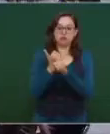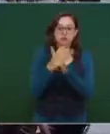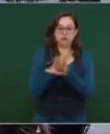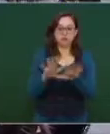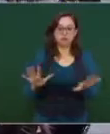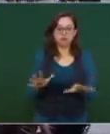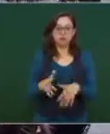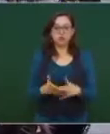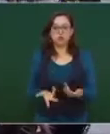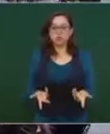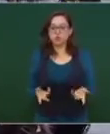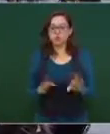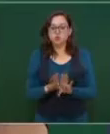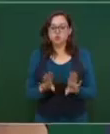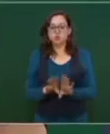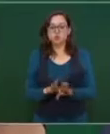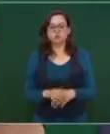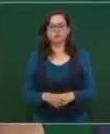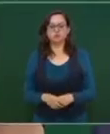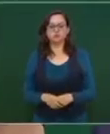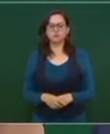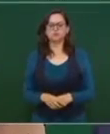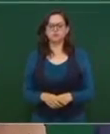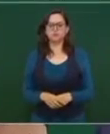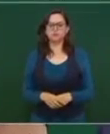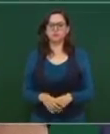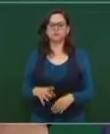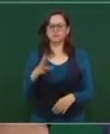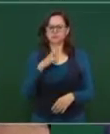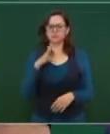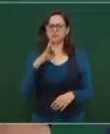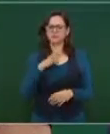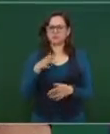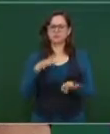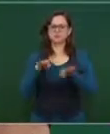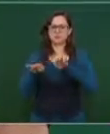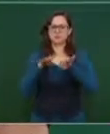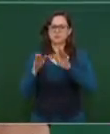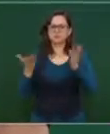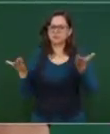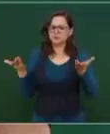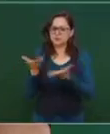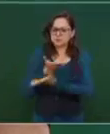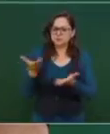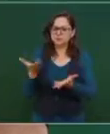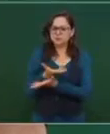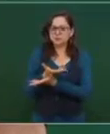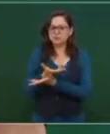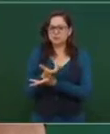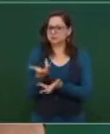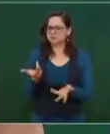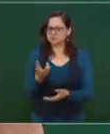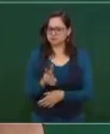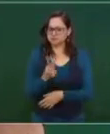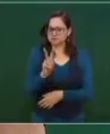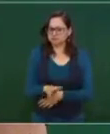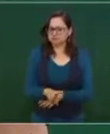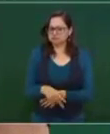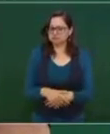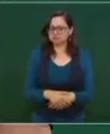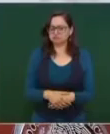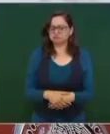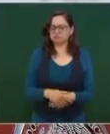Hay total colaboración en todos los casos. Realmente la Fiscalía evidentemente es autónoma,